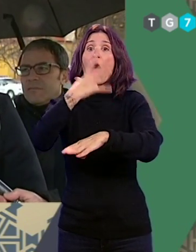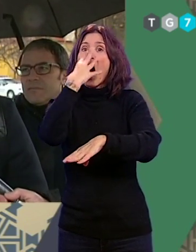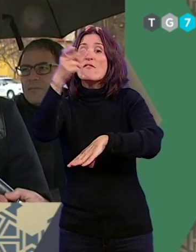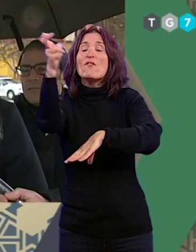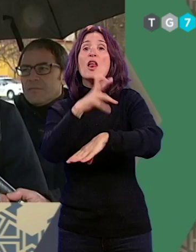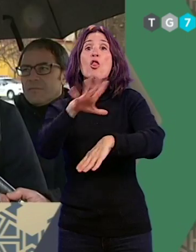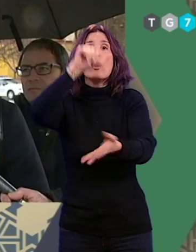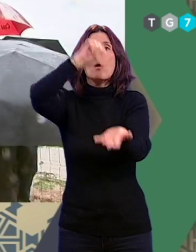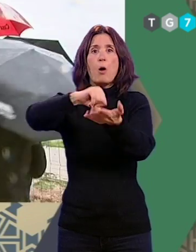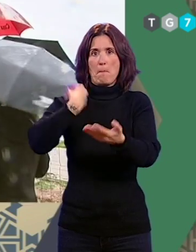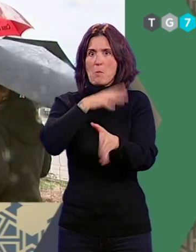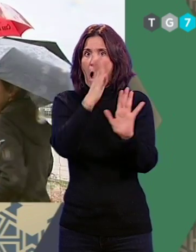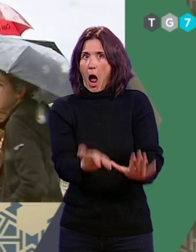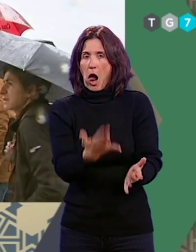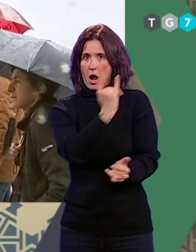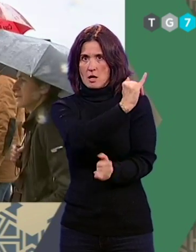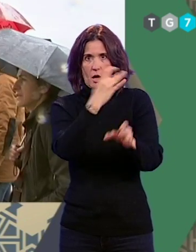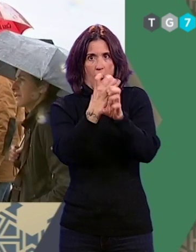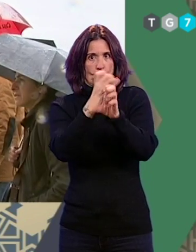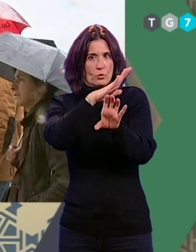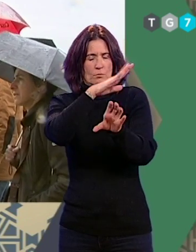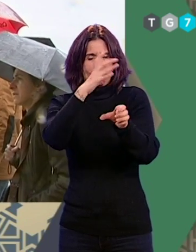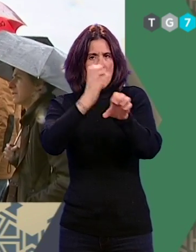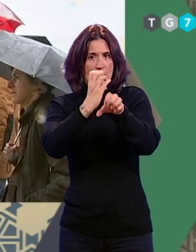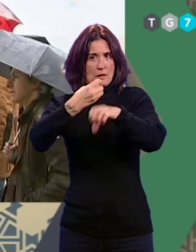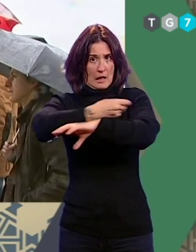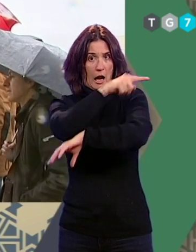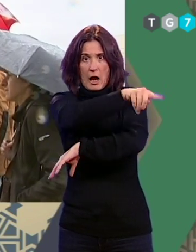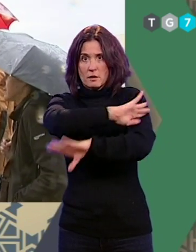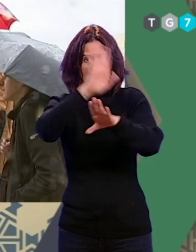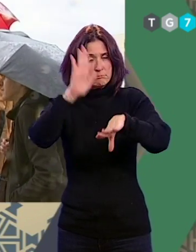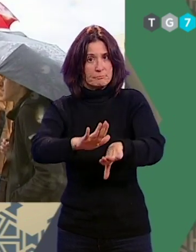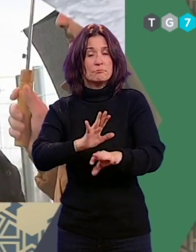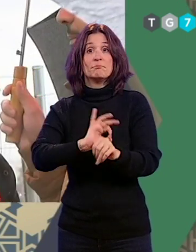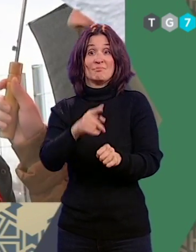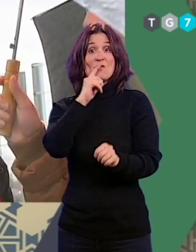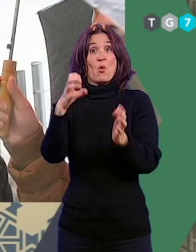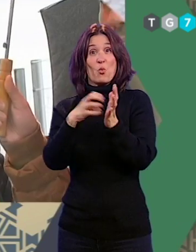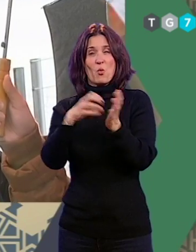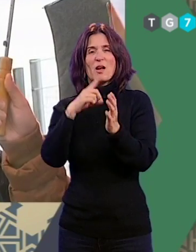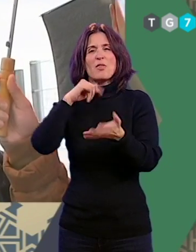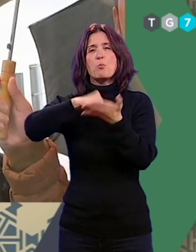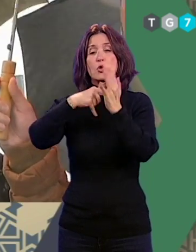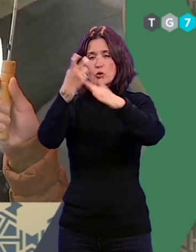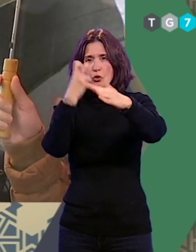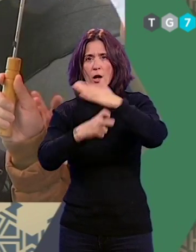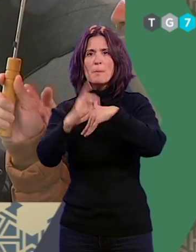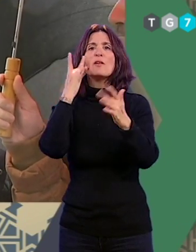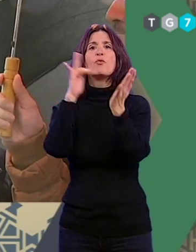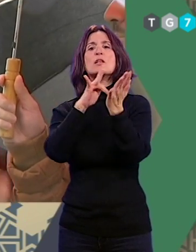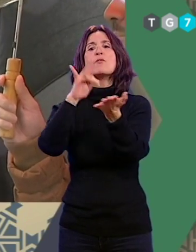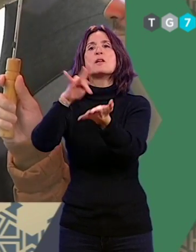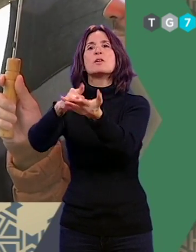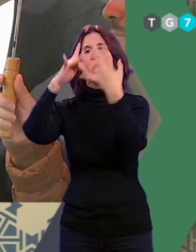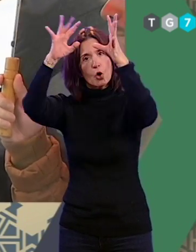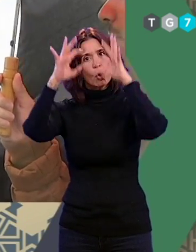es la estación de Andalucía. Cuenca ha pedido a Fomento que defina un proyecto de soterramiento en condiciones y fechas concretas para la llegada del tren